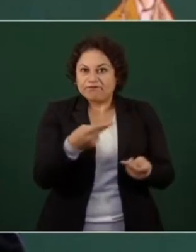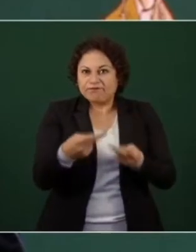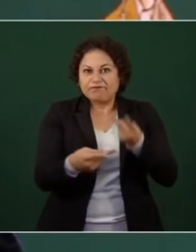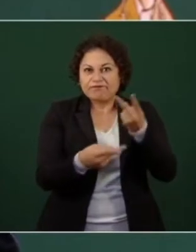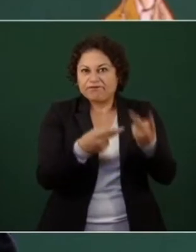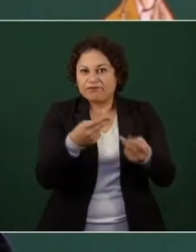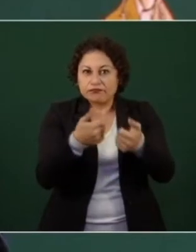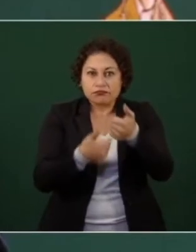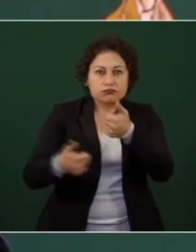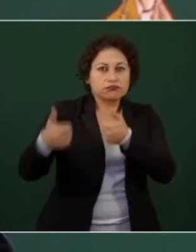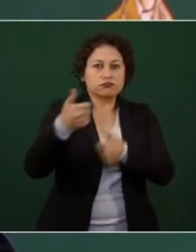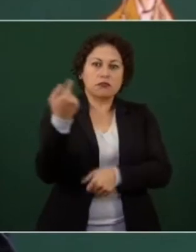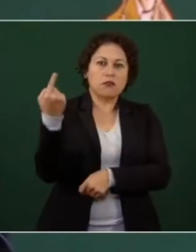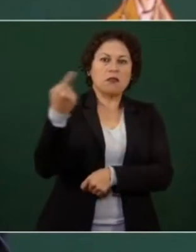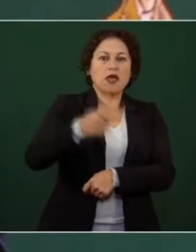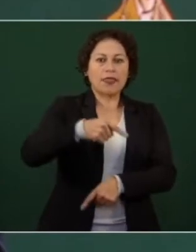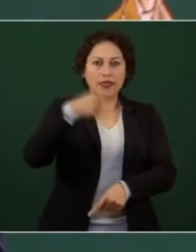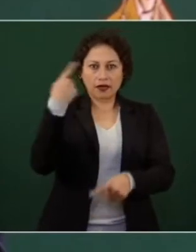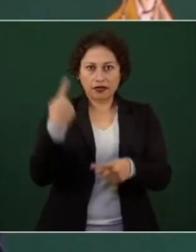intelectuales